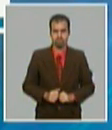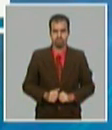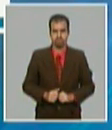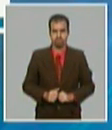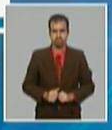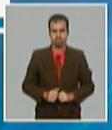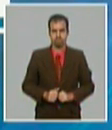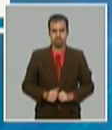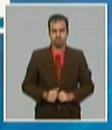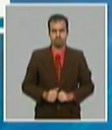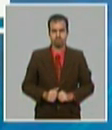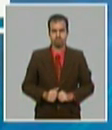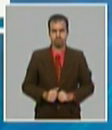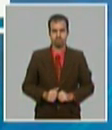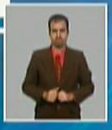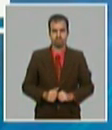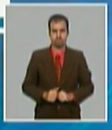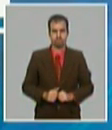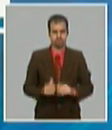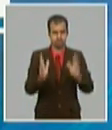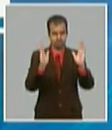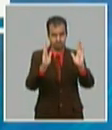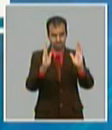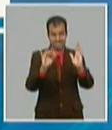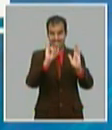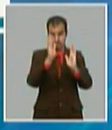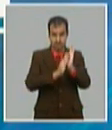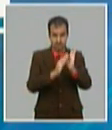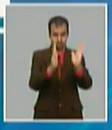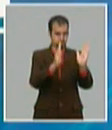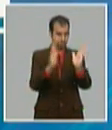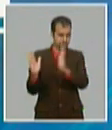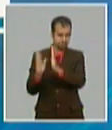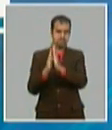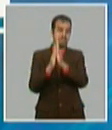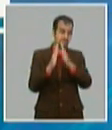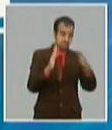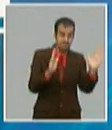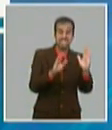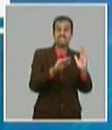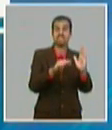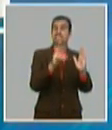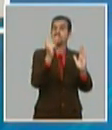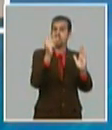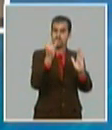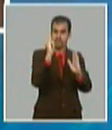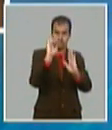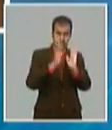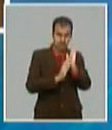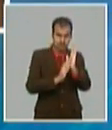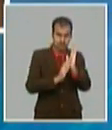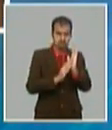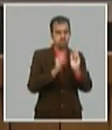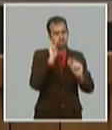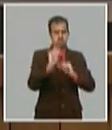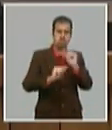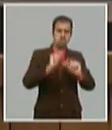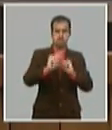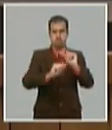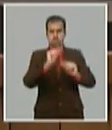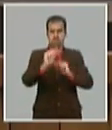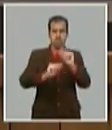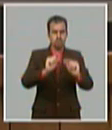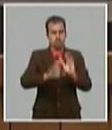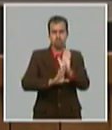y a partir del segundo trimestre perdón del segundo semestre del 2020 hemos iniciado un proceso gradual de recuperación con